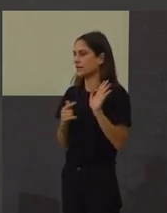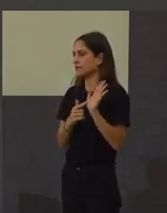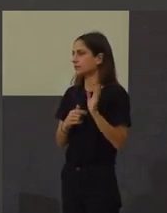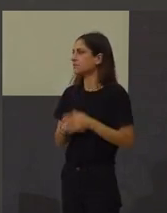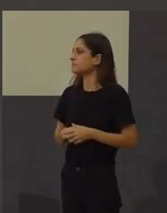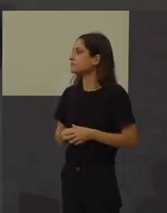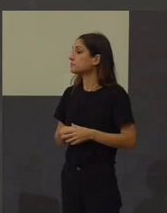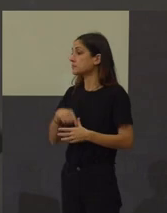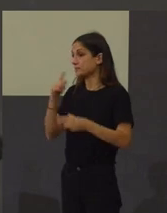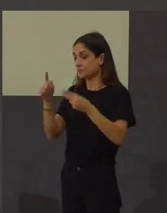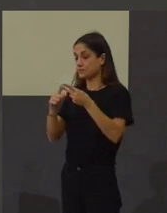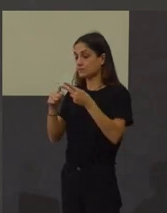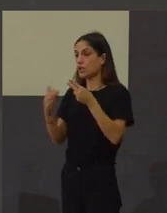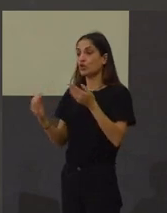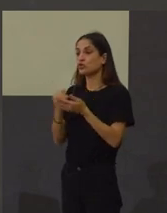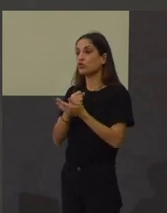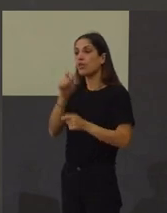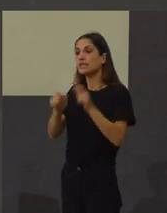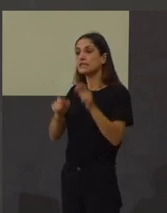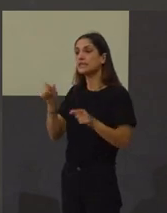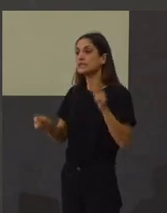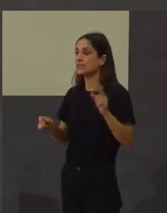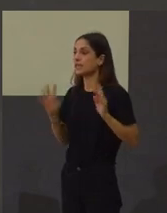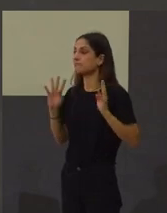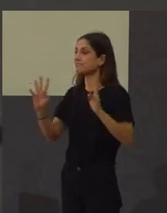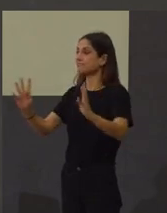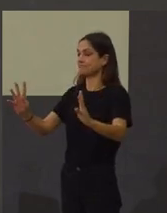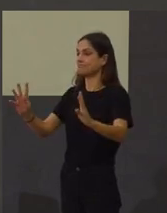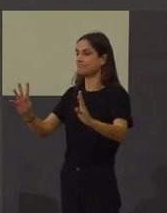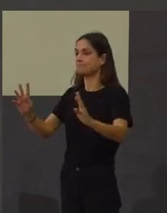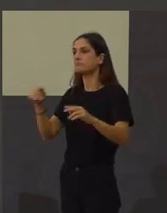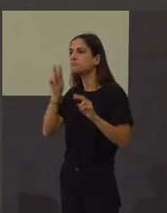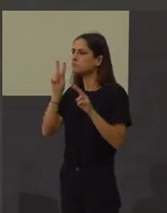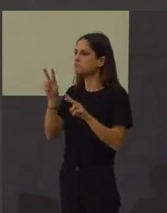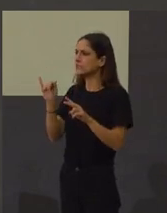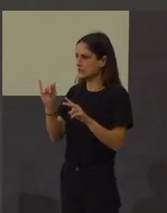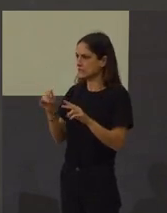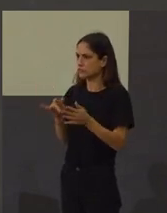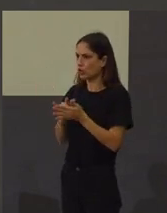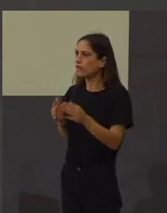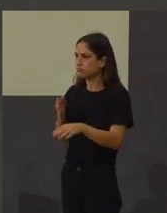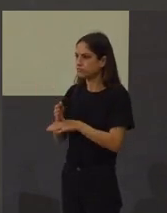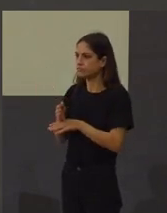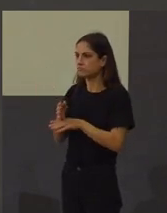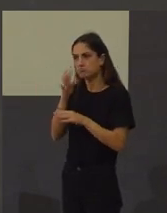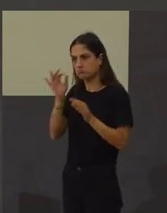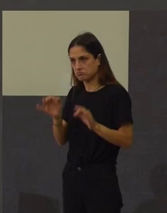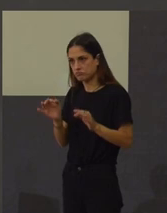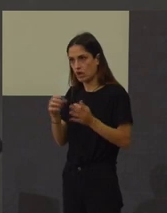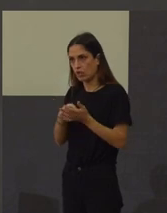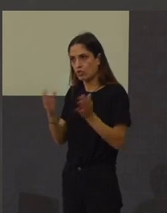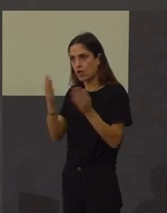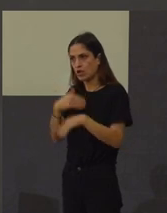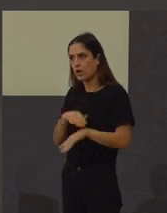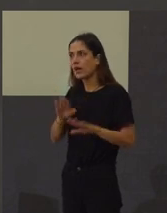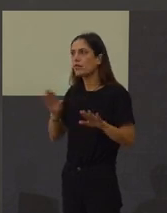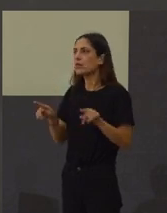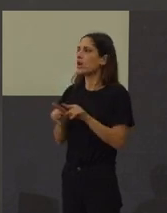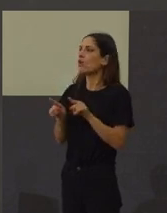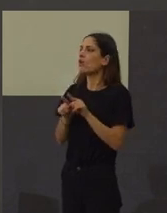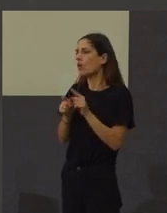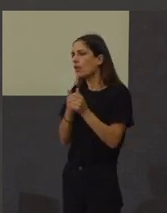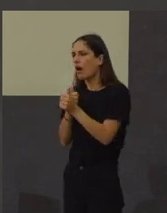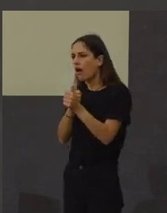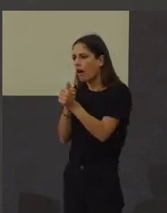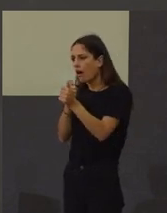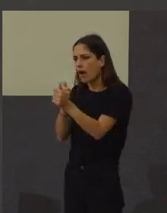toda esa xente que estaba man alzada, foi, indudablemente foi, pero a campaña de persecución que se fixou